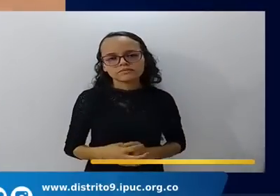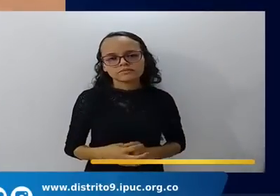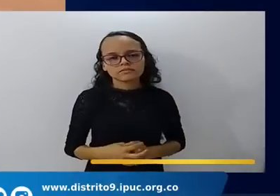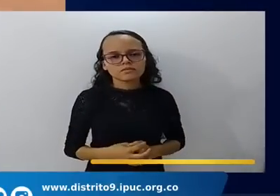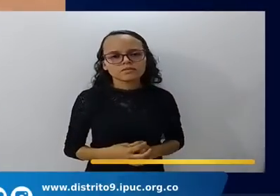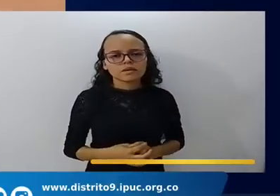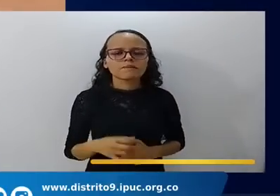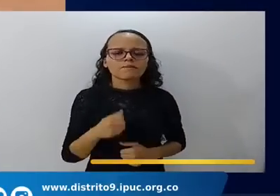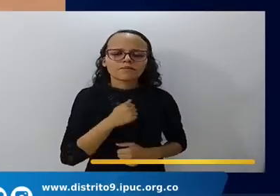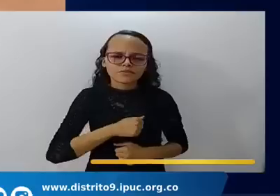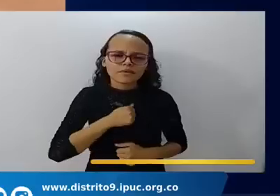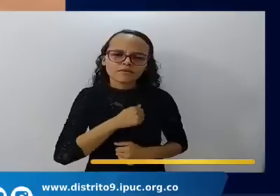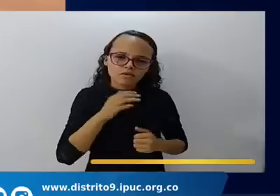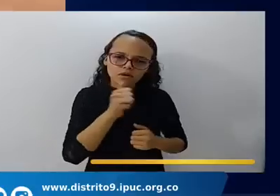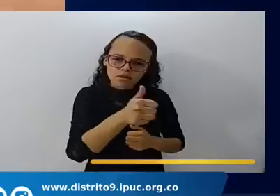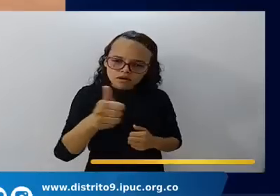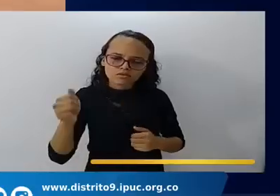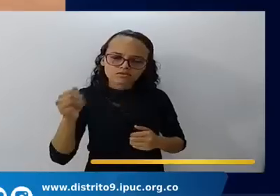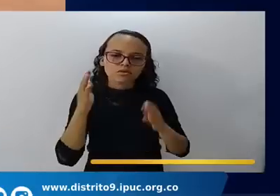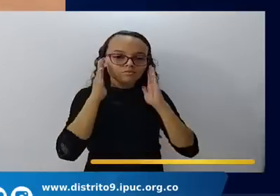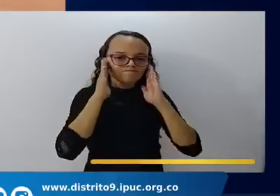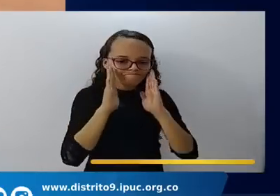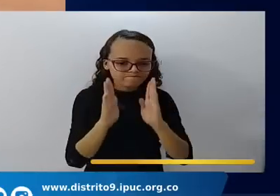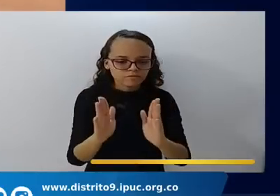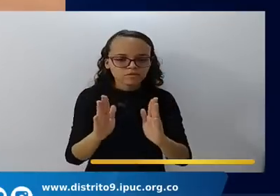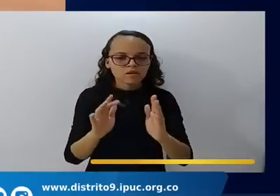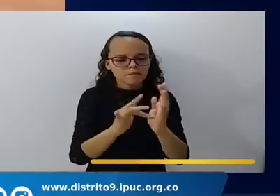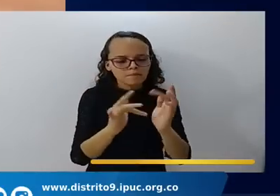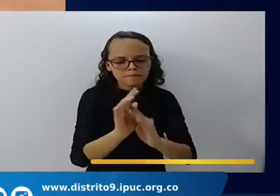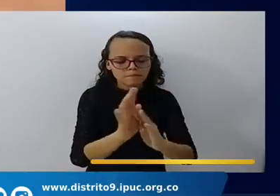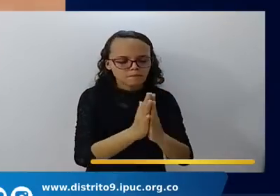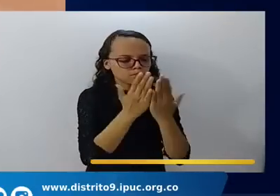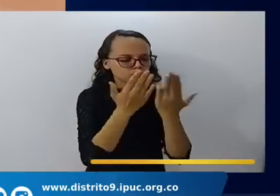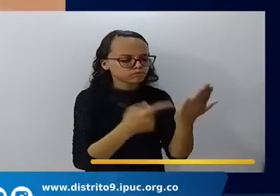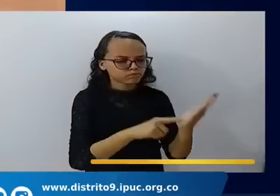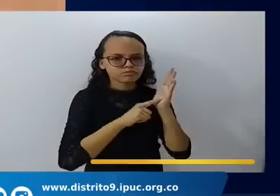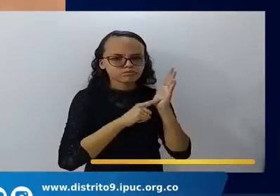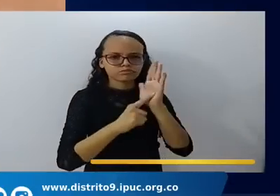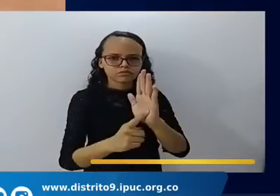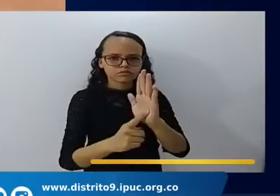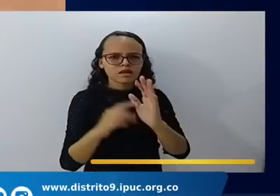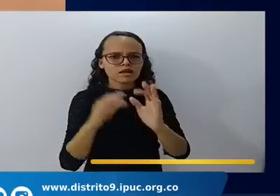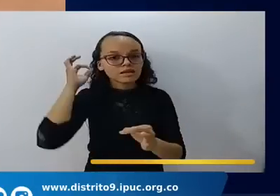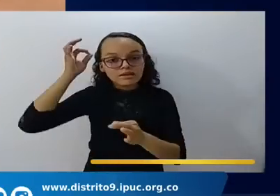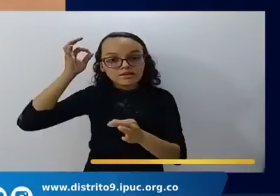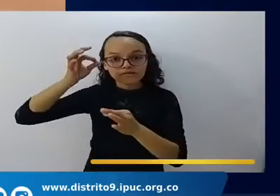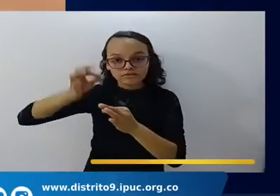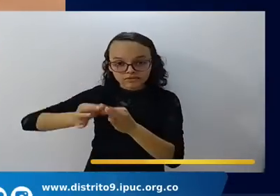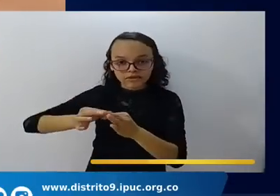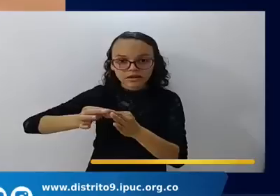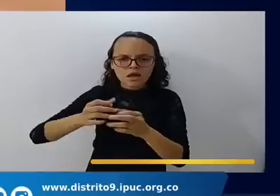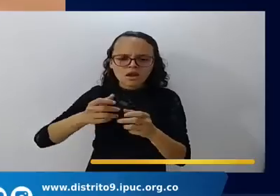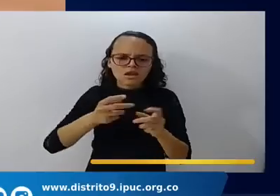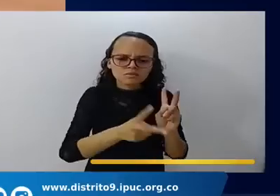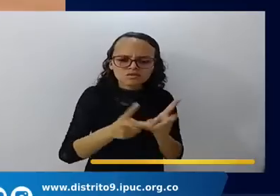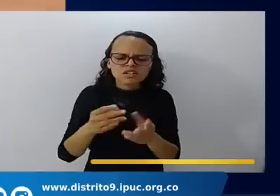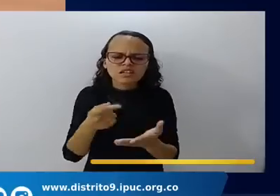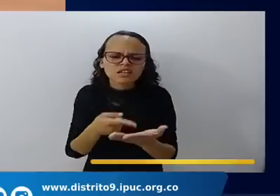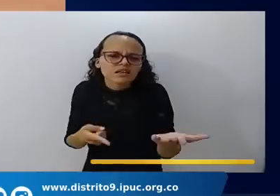ten cuidado de ti mismo y de la cuando habla de la doctrina de la fe lo que hemos creído